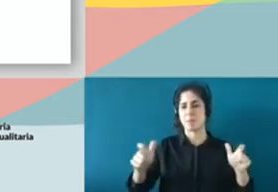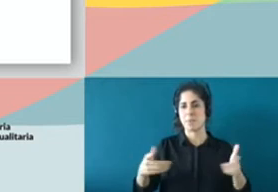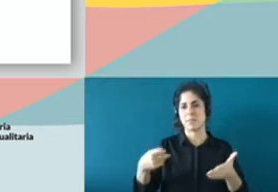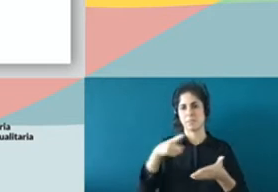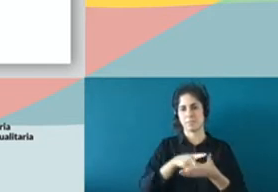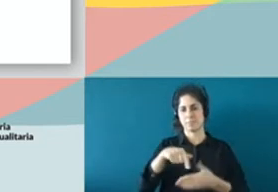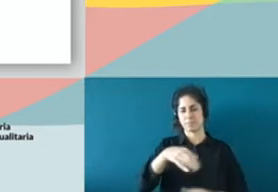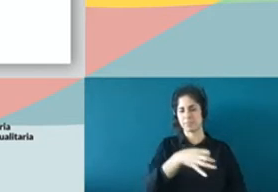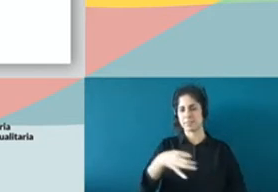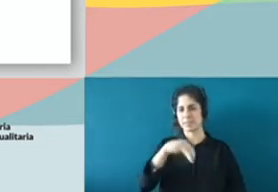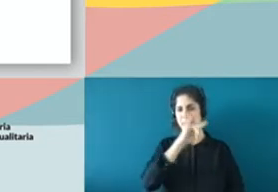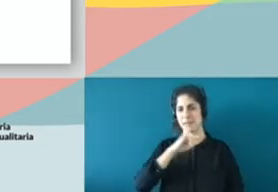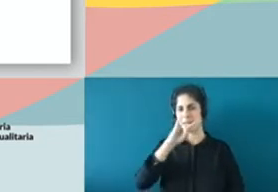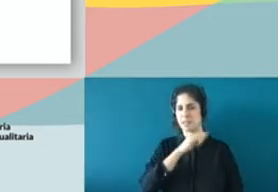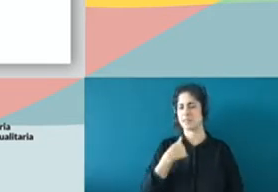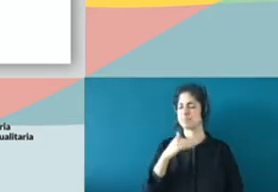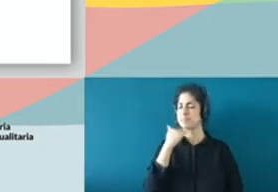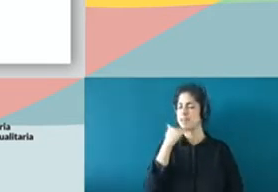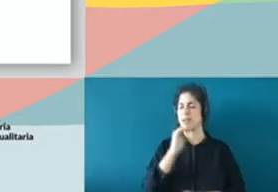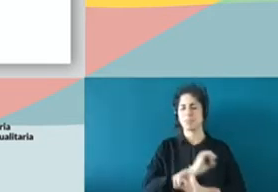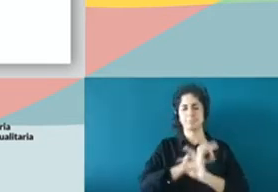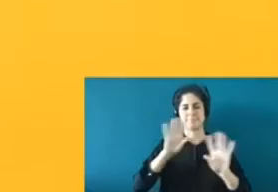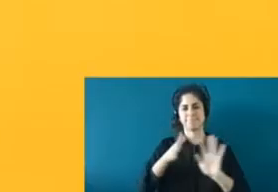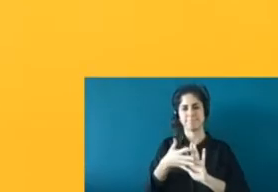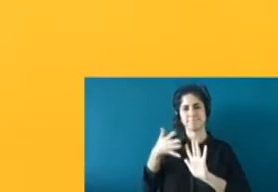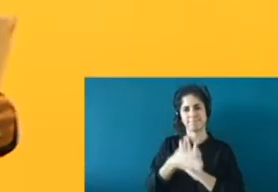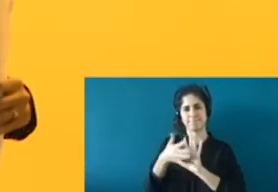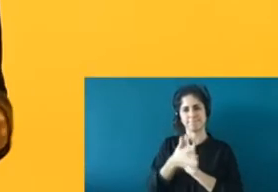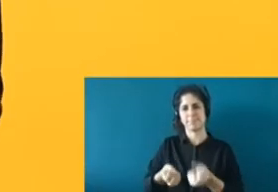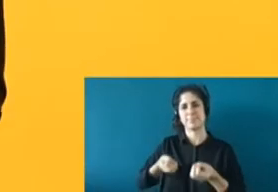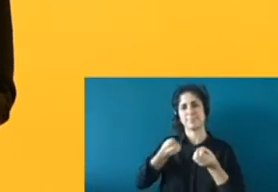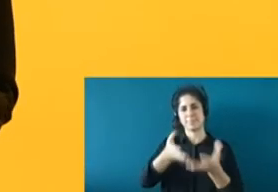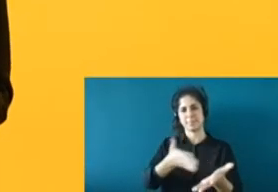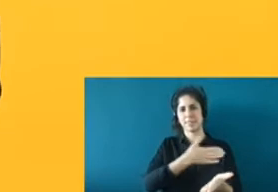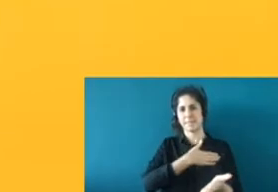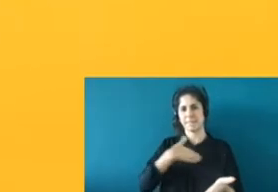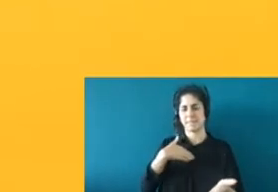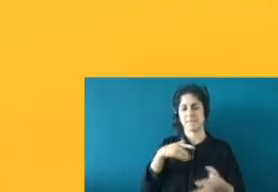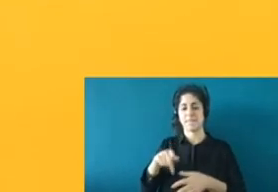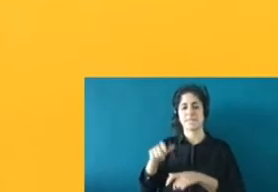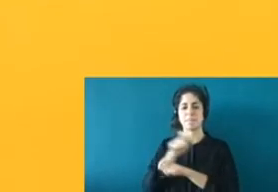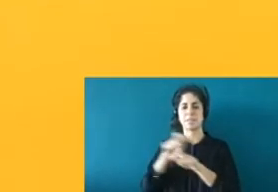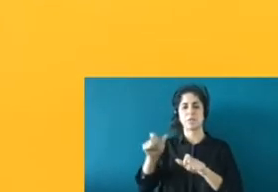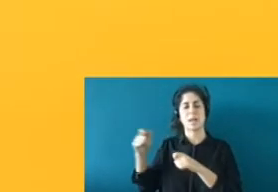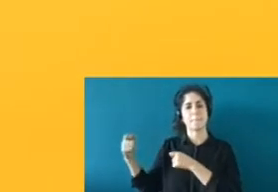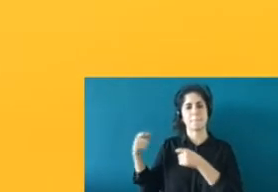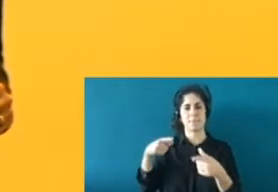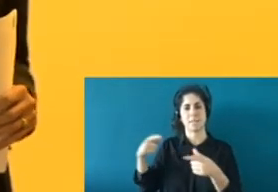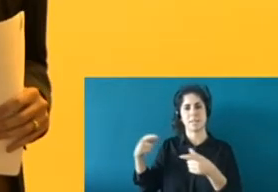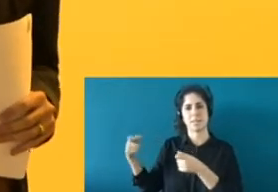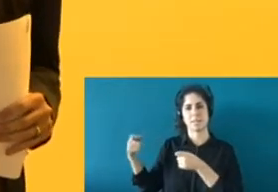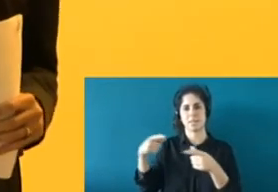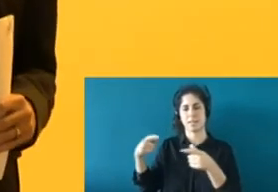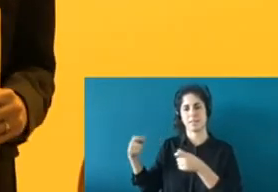cosa antes de continuar. Estas llegadas de personas migrantes, bajo ningún